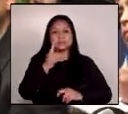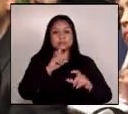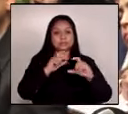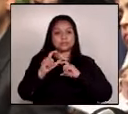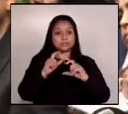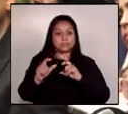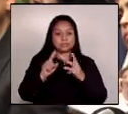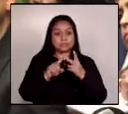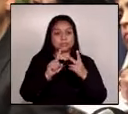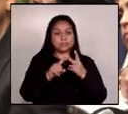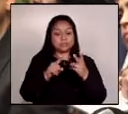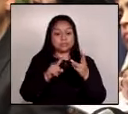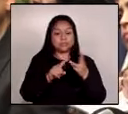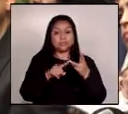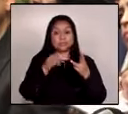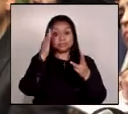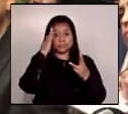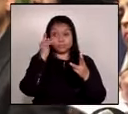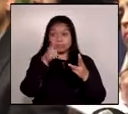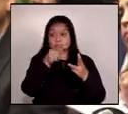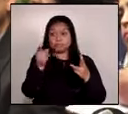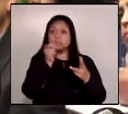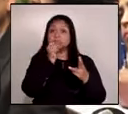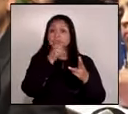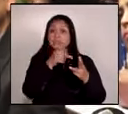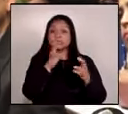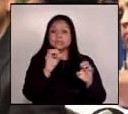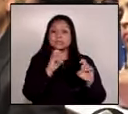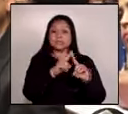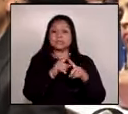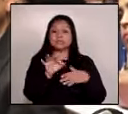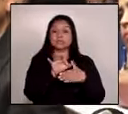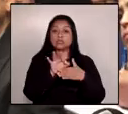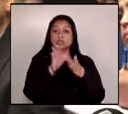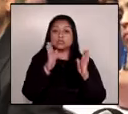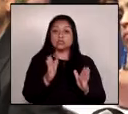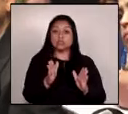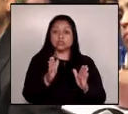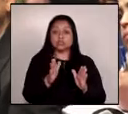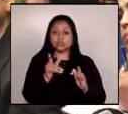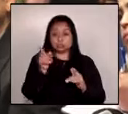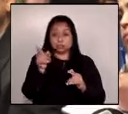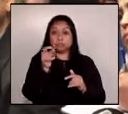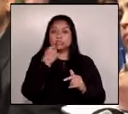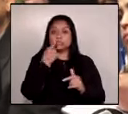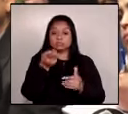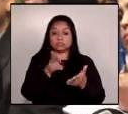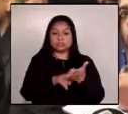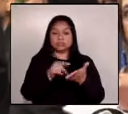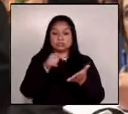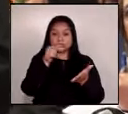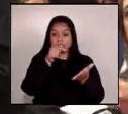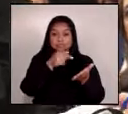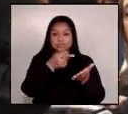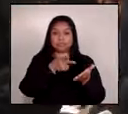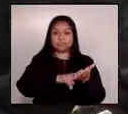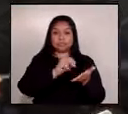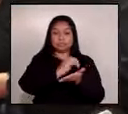saber si también se va a denunciar a los exfuncionarios de las dependencias donde se dieron estos incumplimientos de contratos